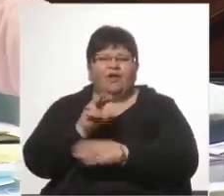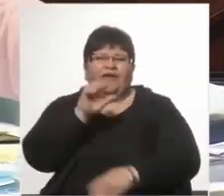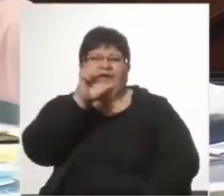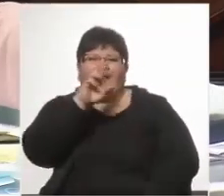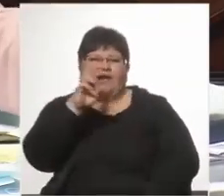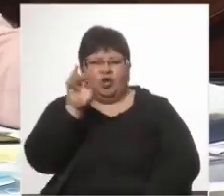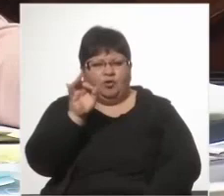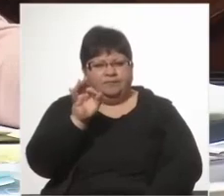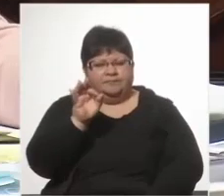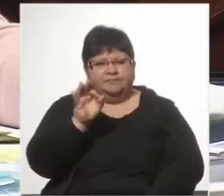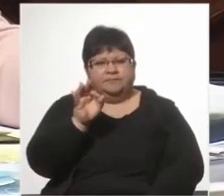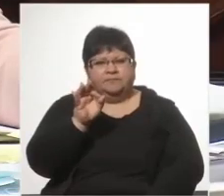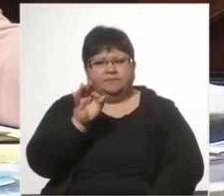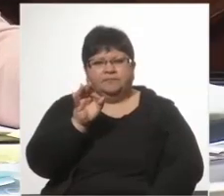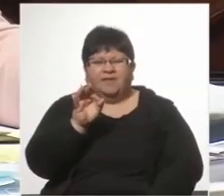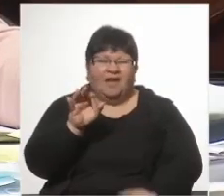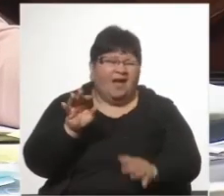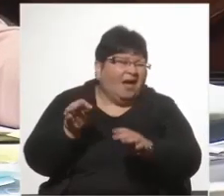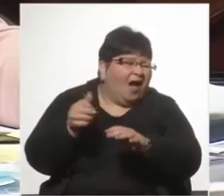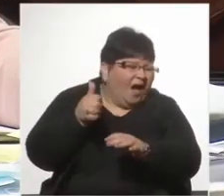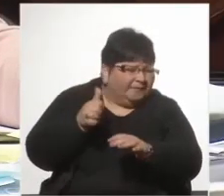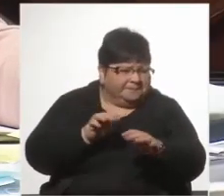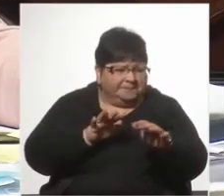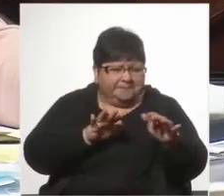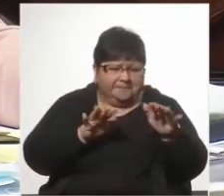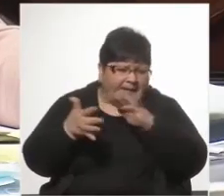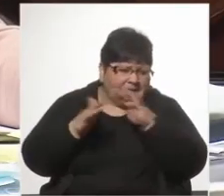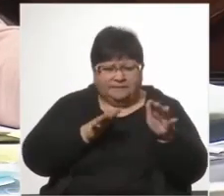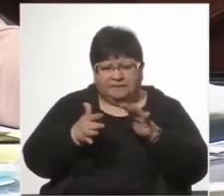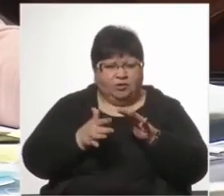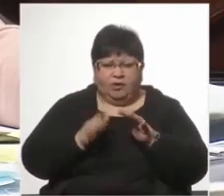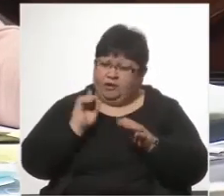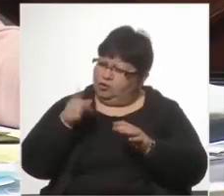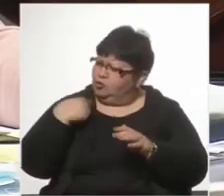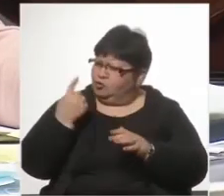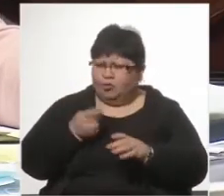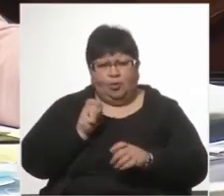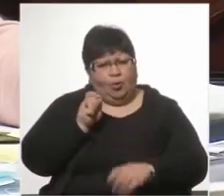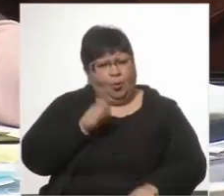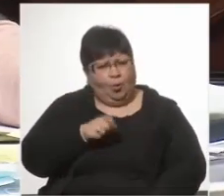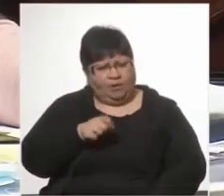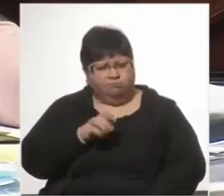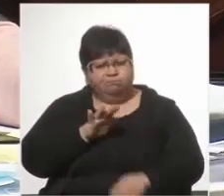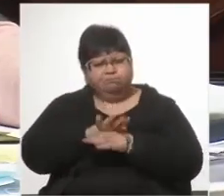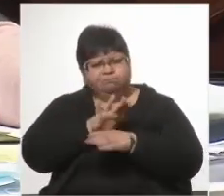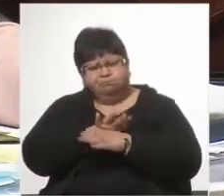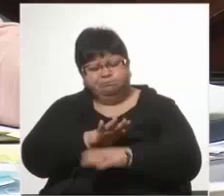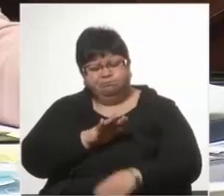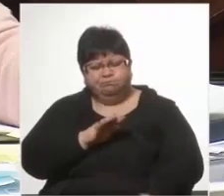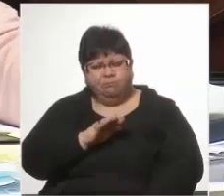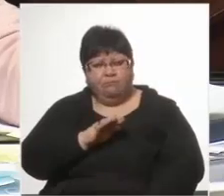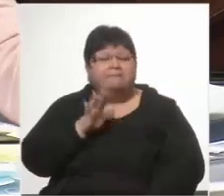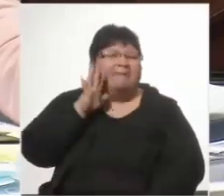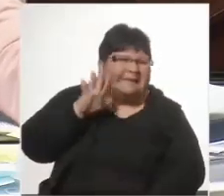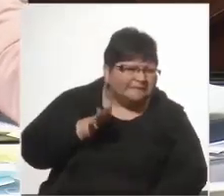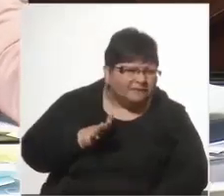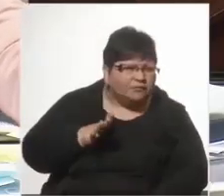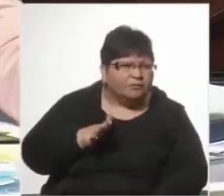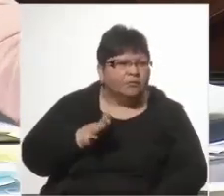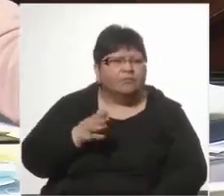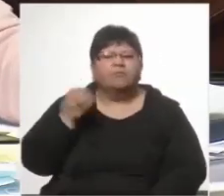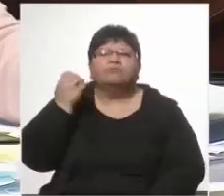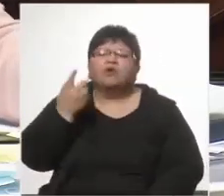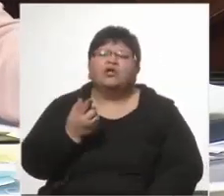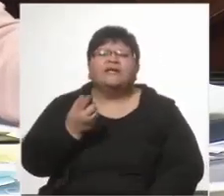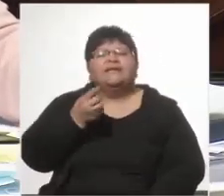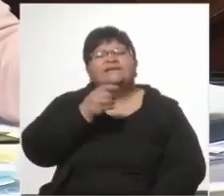es prácticamente parecido a que nosotros seamos jueces. Es parecido. ¿Por qué dice Jiménez de Arechaga